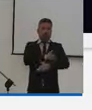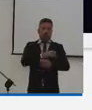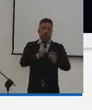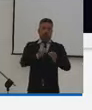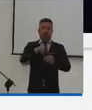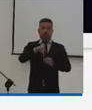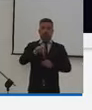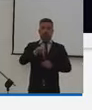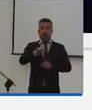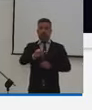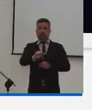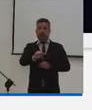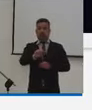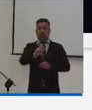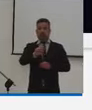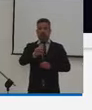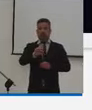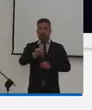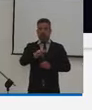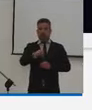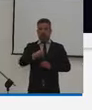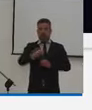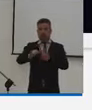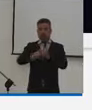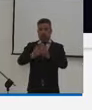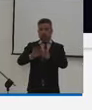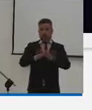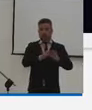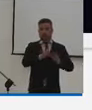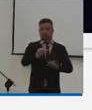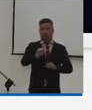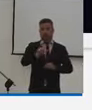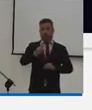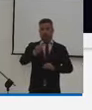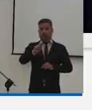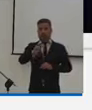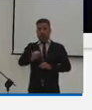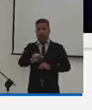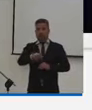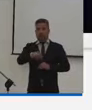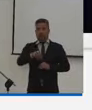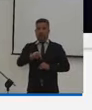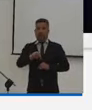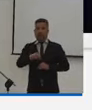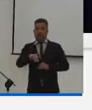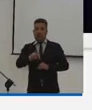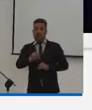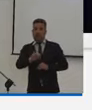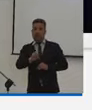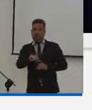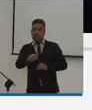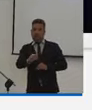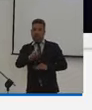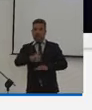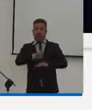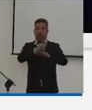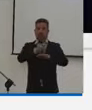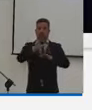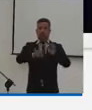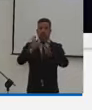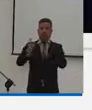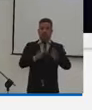Ministerio, y a Mónica Bendaño, su asesora. A Alexandra Mariño, directora de la Oficina de